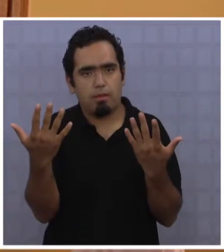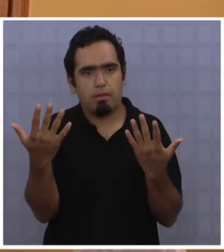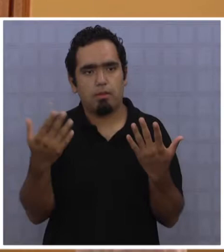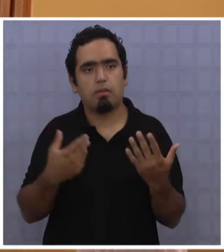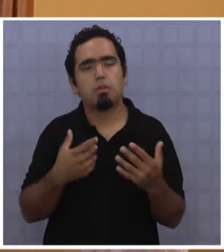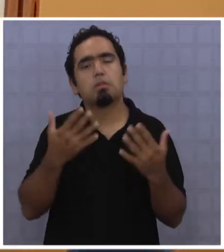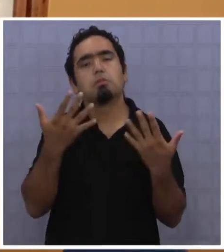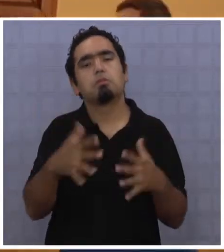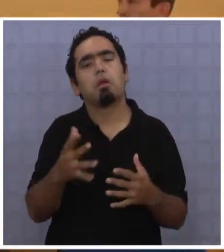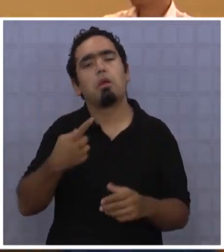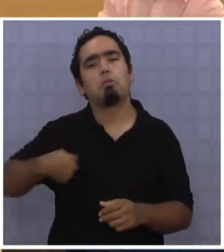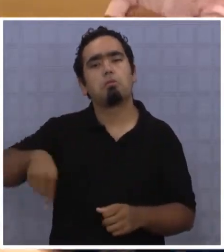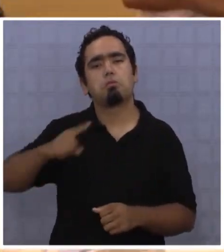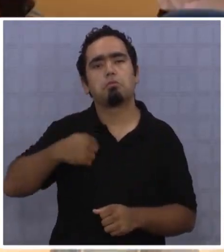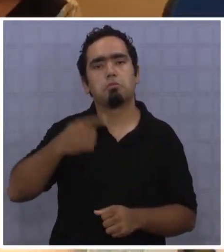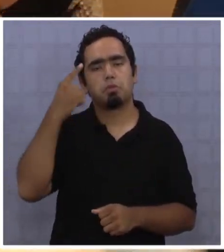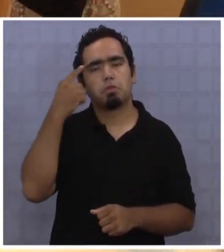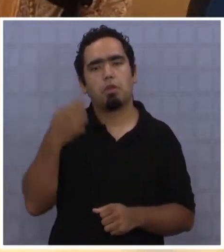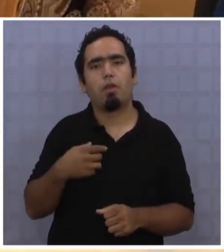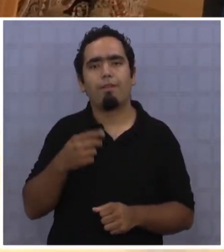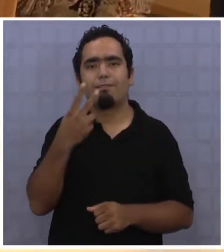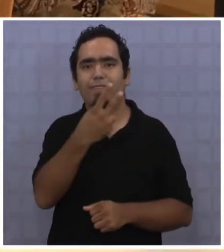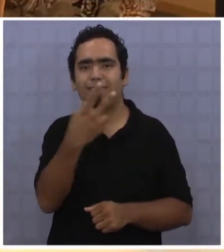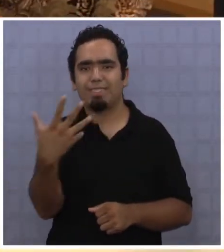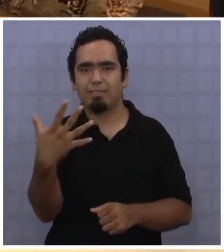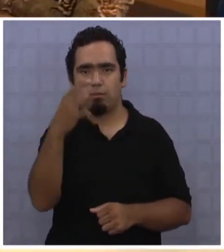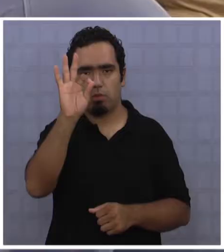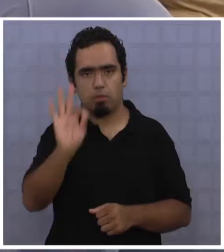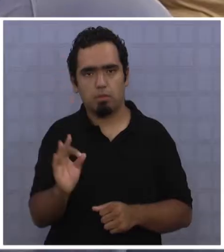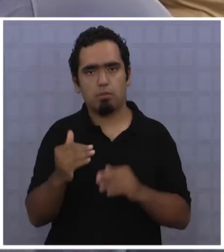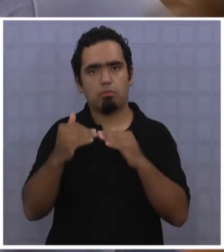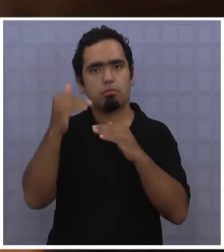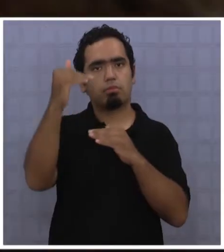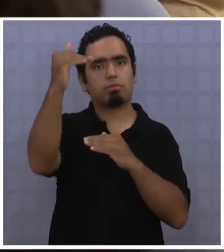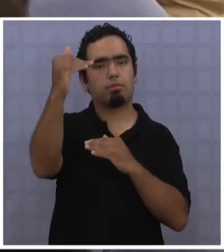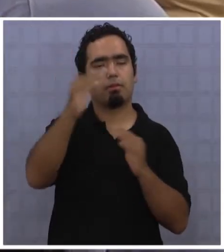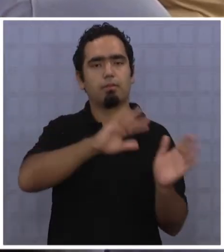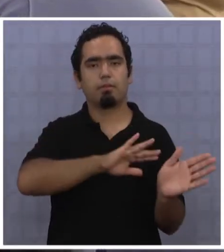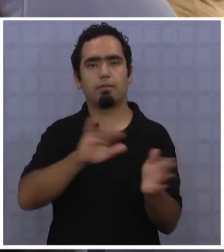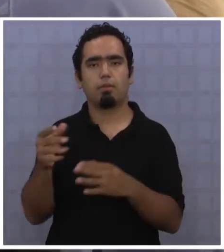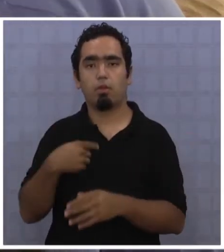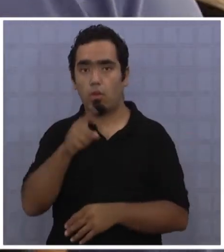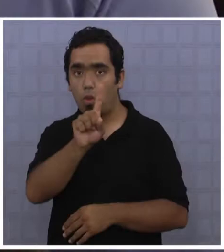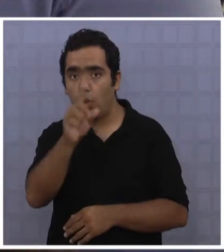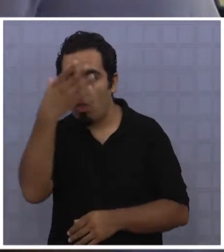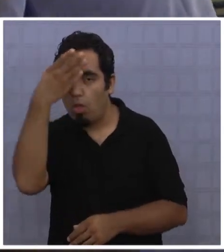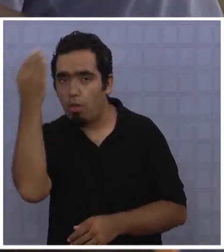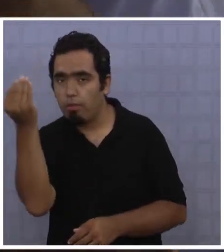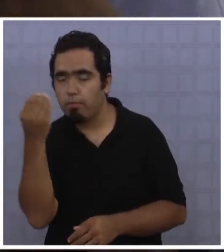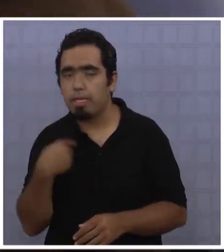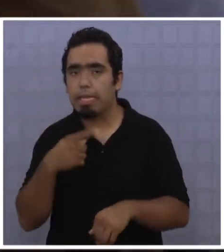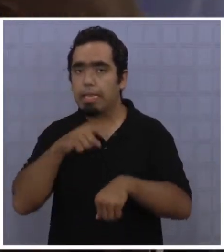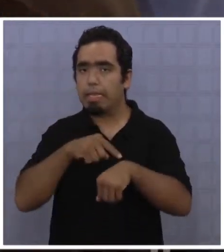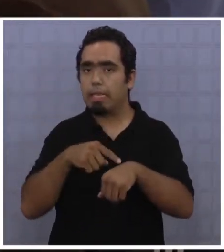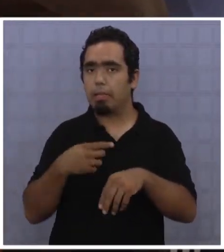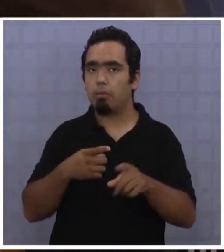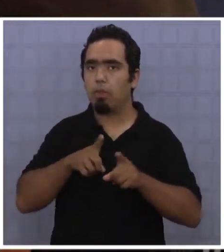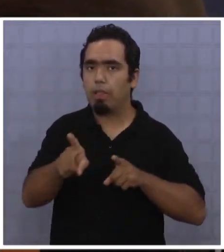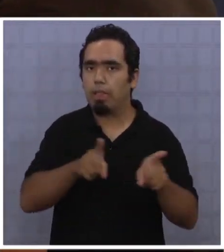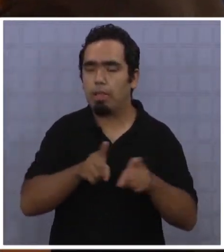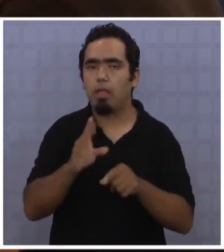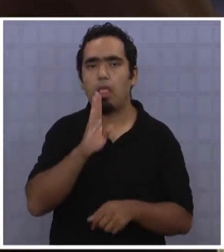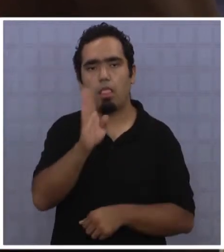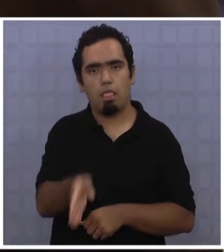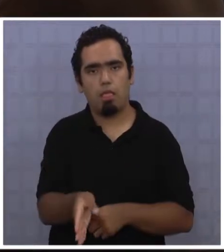llevamos más o menos sobre el 25%. No se olvide que al momento de hacer el trámite debe